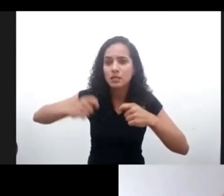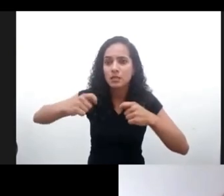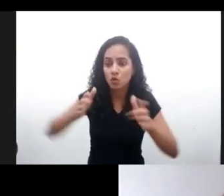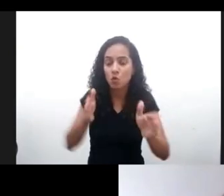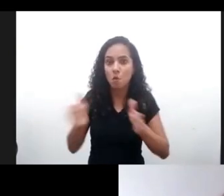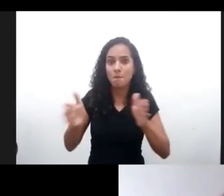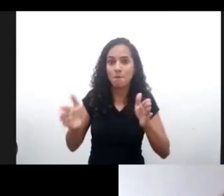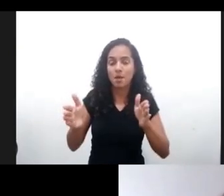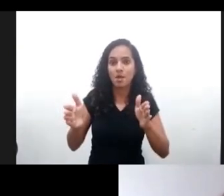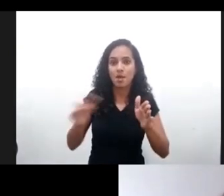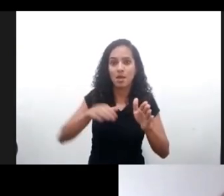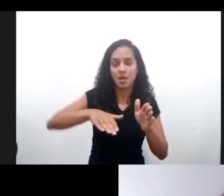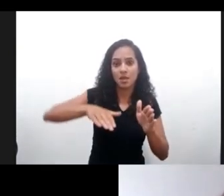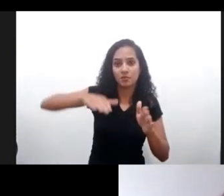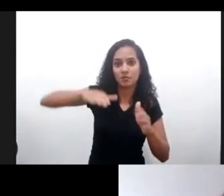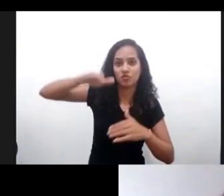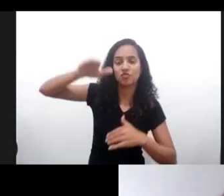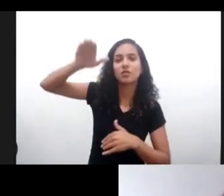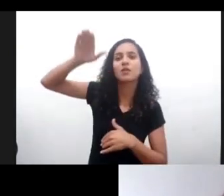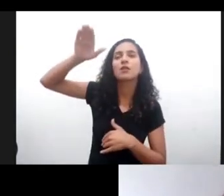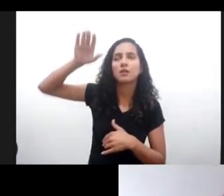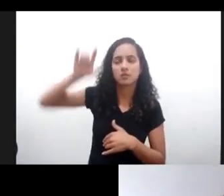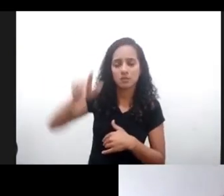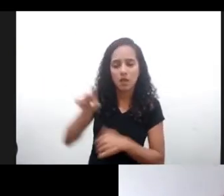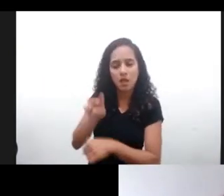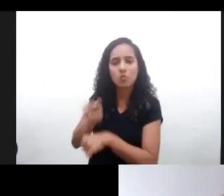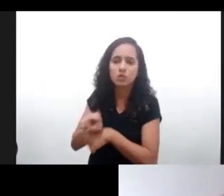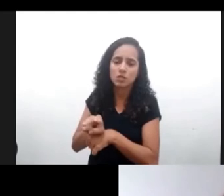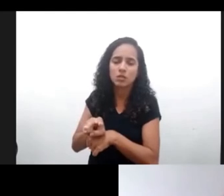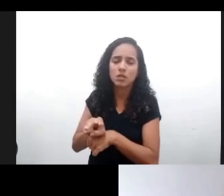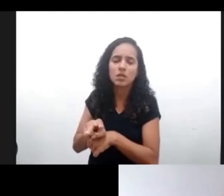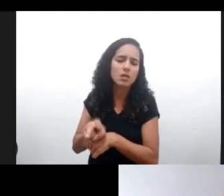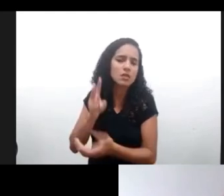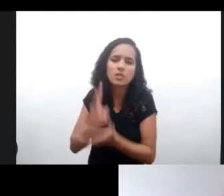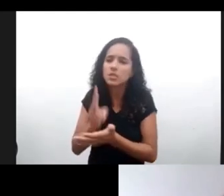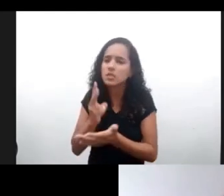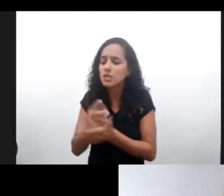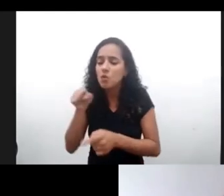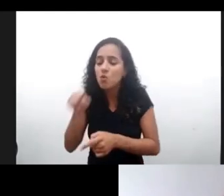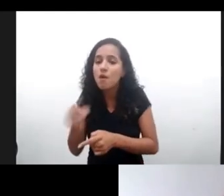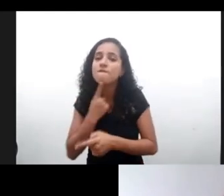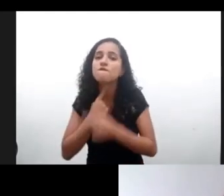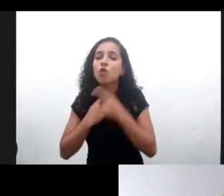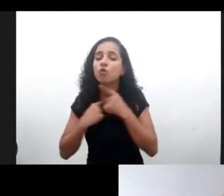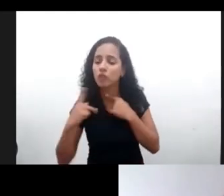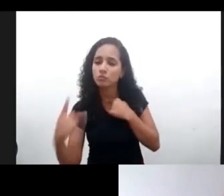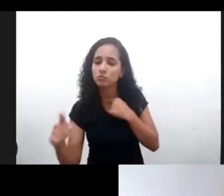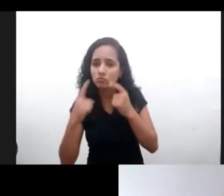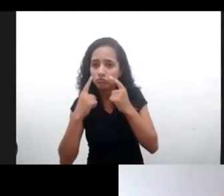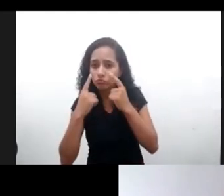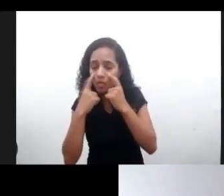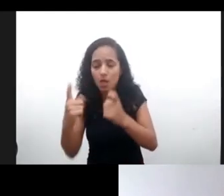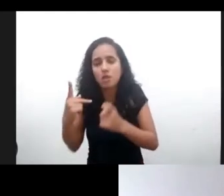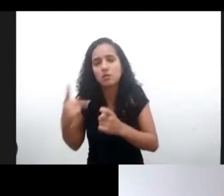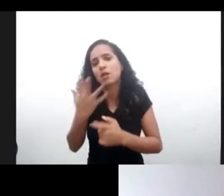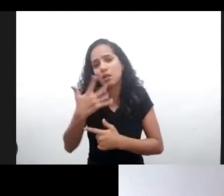capacidades y la fase de los niños y adolescentes en que se encuentran y siempre con el mejor interés de